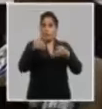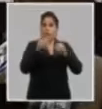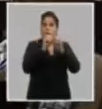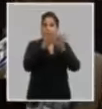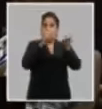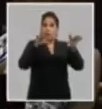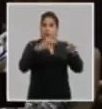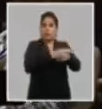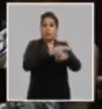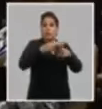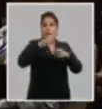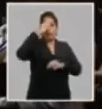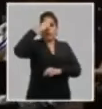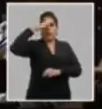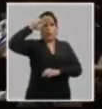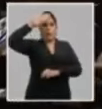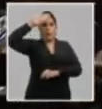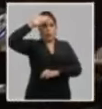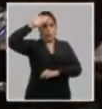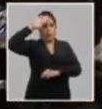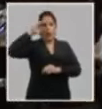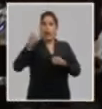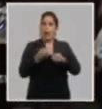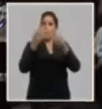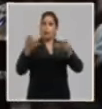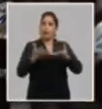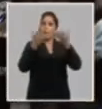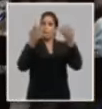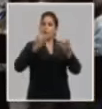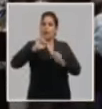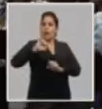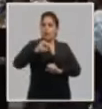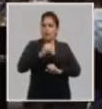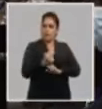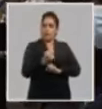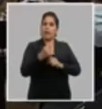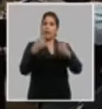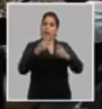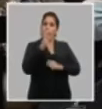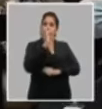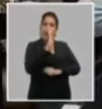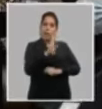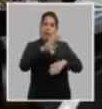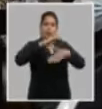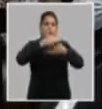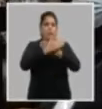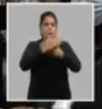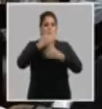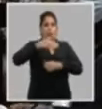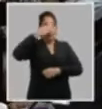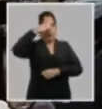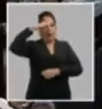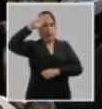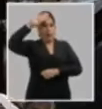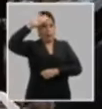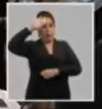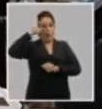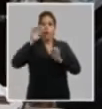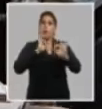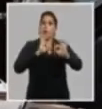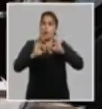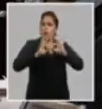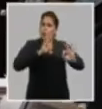divulgación de la historia patria la promoción y exigencia del uso respetuoso de los símbolos nacionales y la